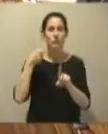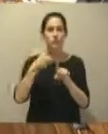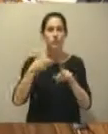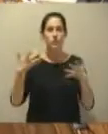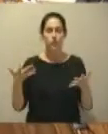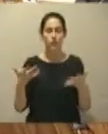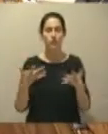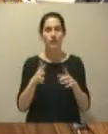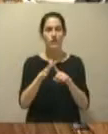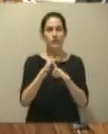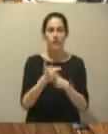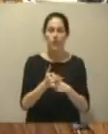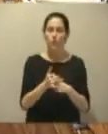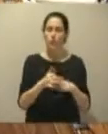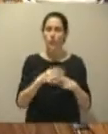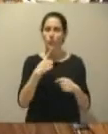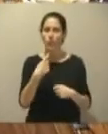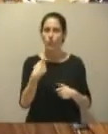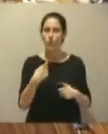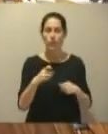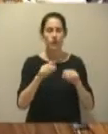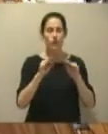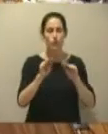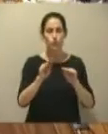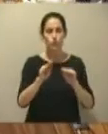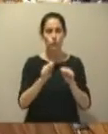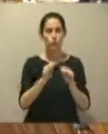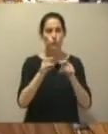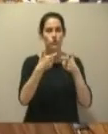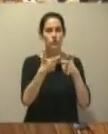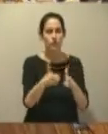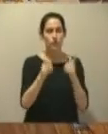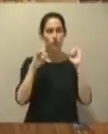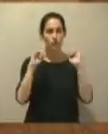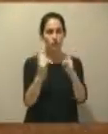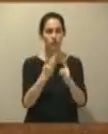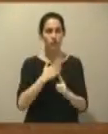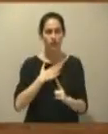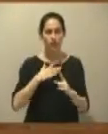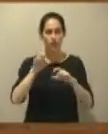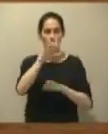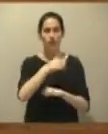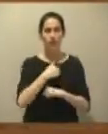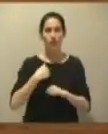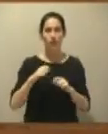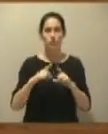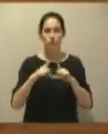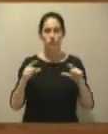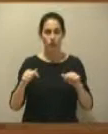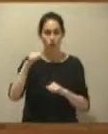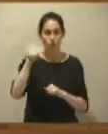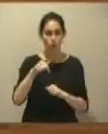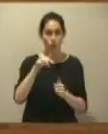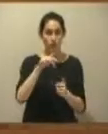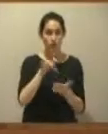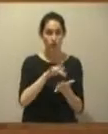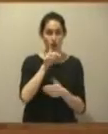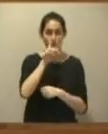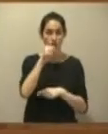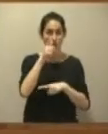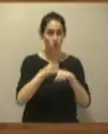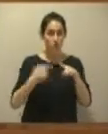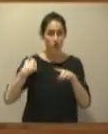crítica situación que a nuestro juicio atravesaba el sector forestal asturiano. Hoy, año y medio después,